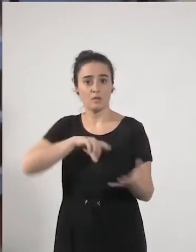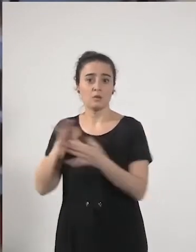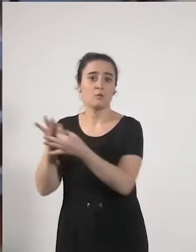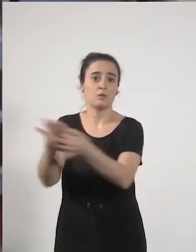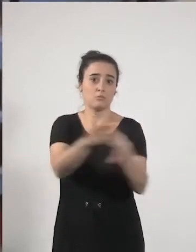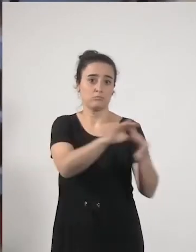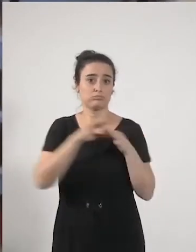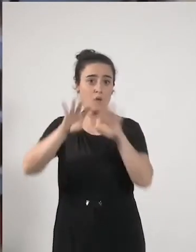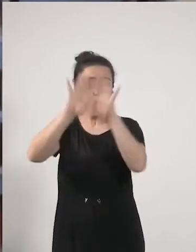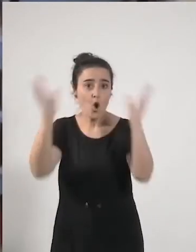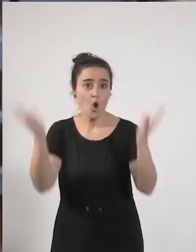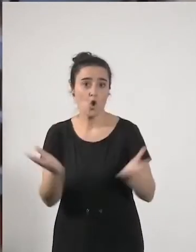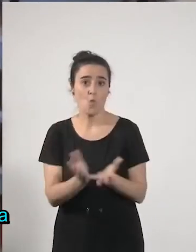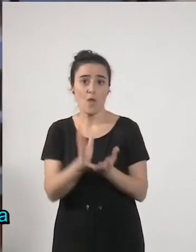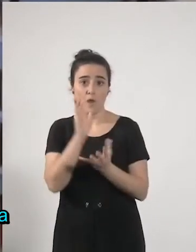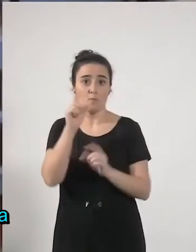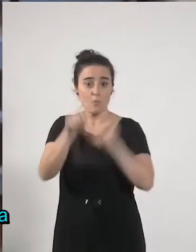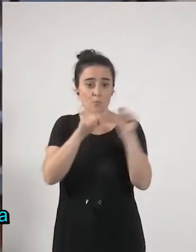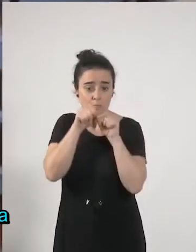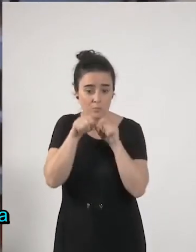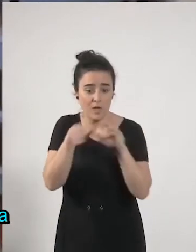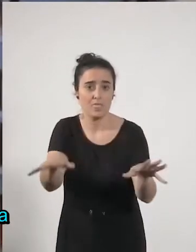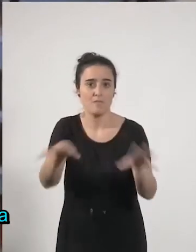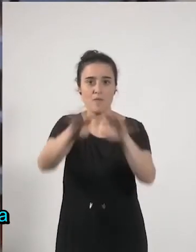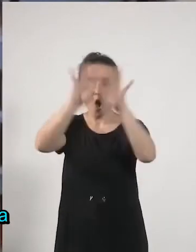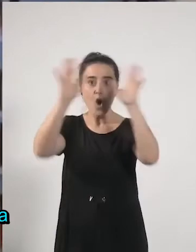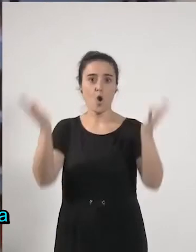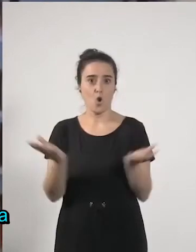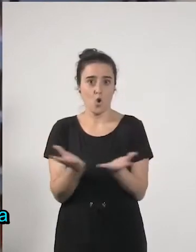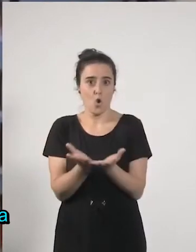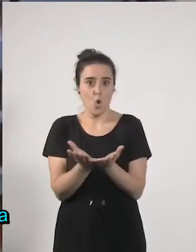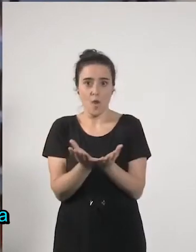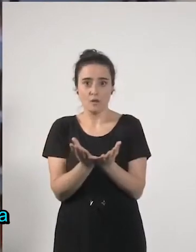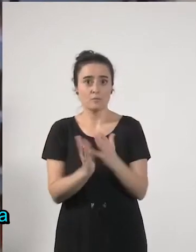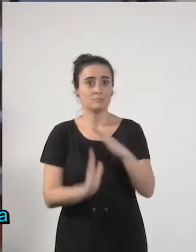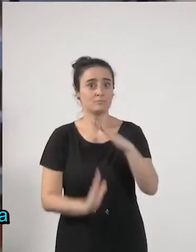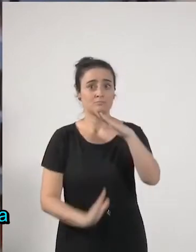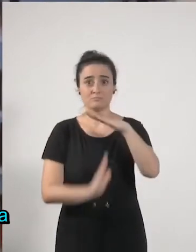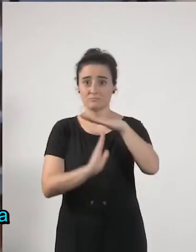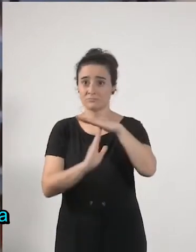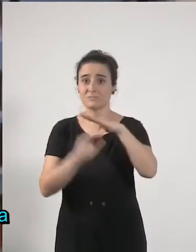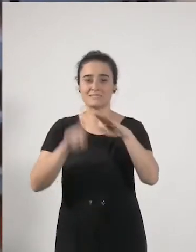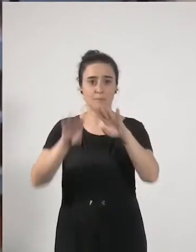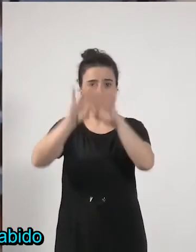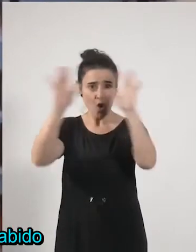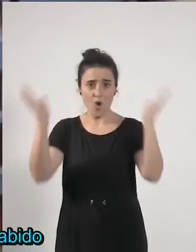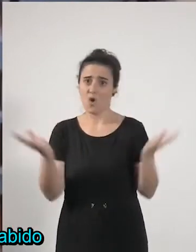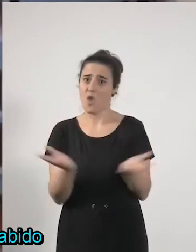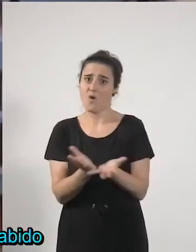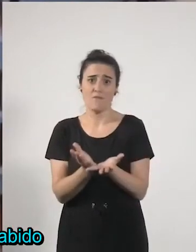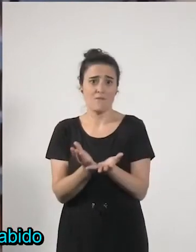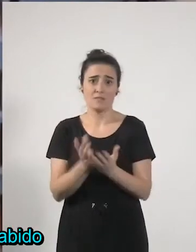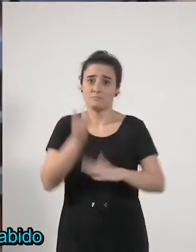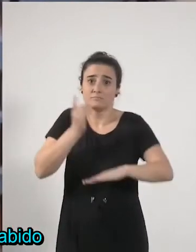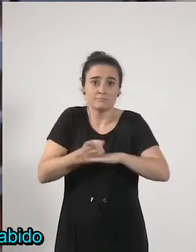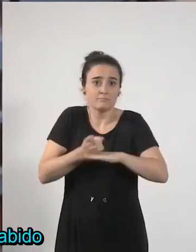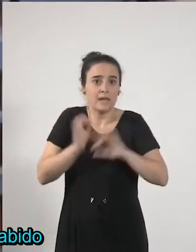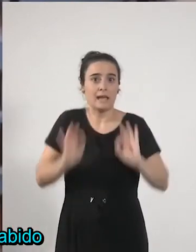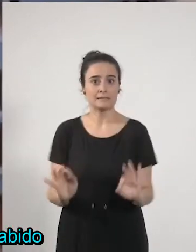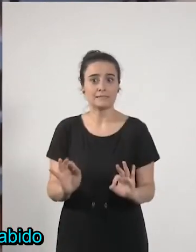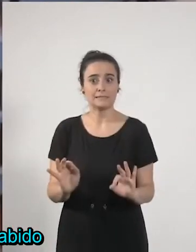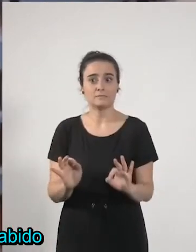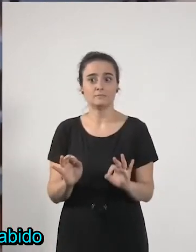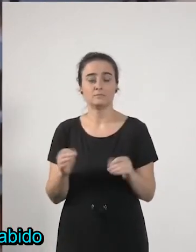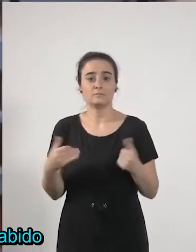¿no? La pandemia ha sido global, la paralización o la pausa obligada también ha sido global y, entonces,